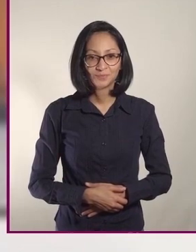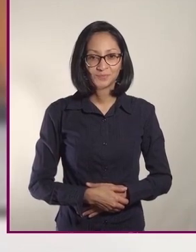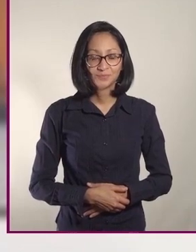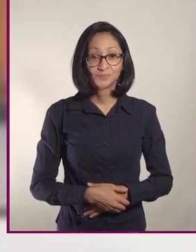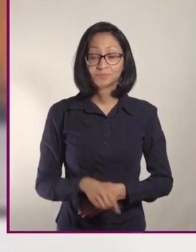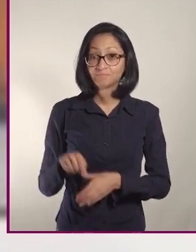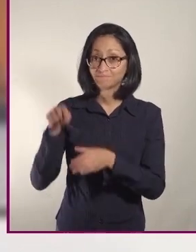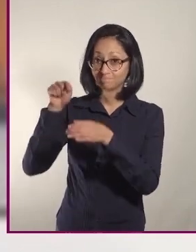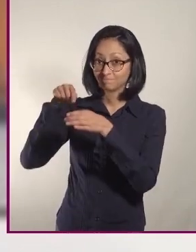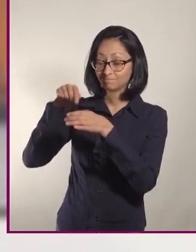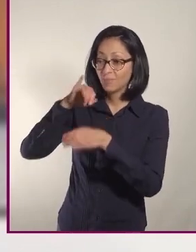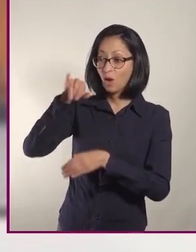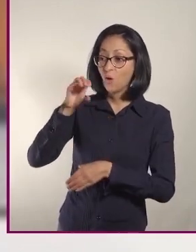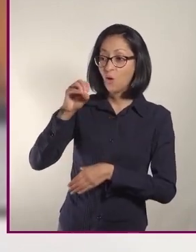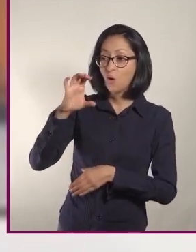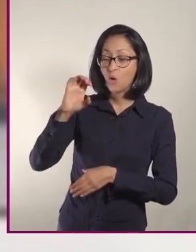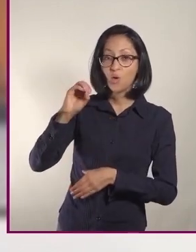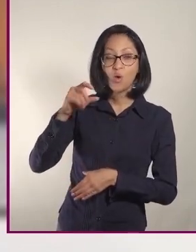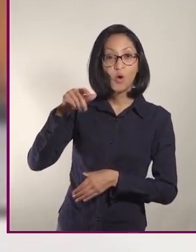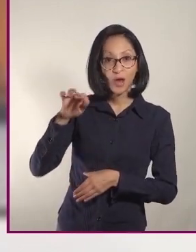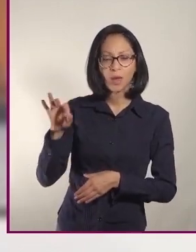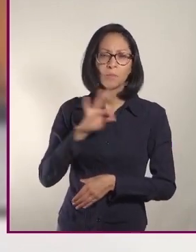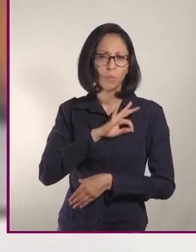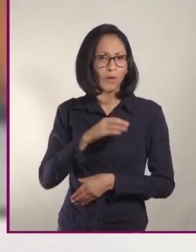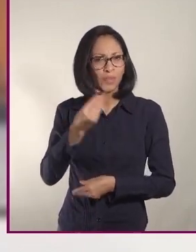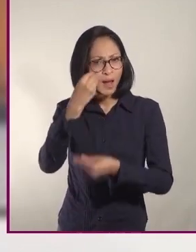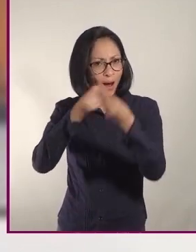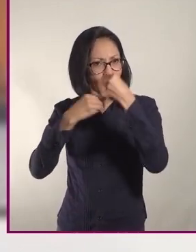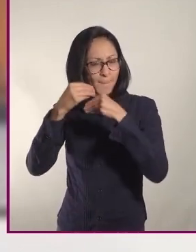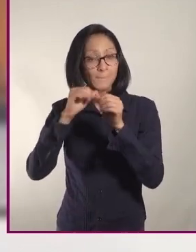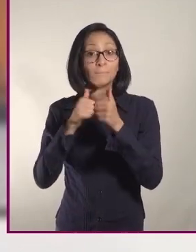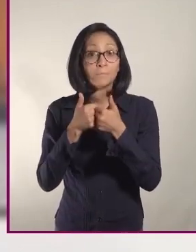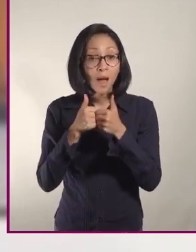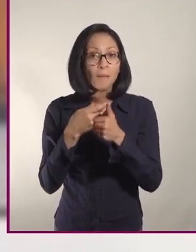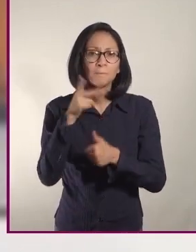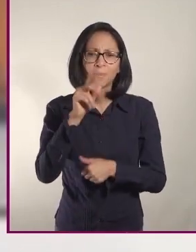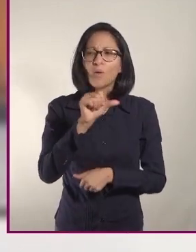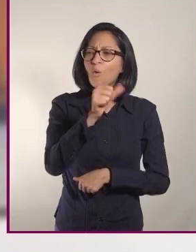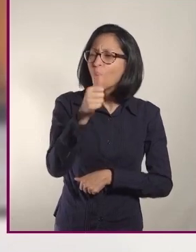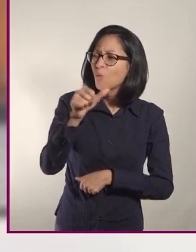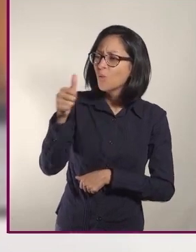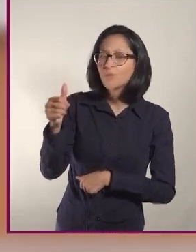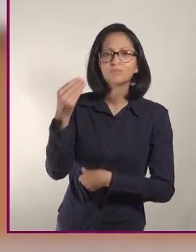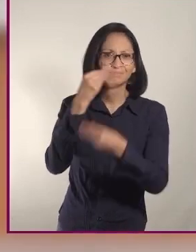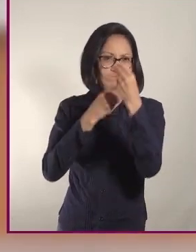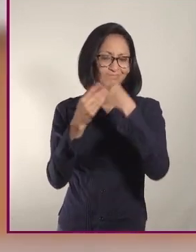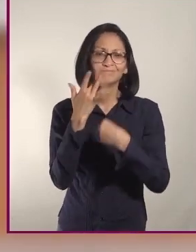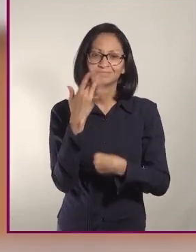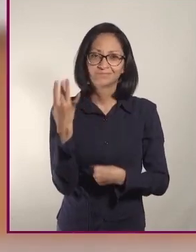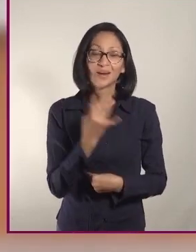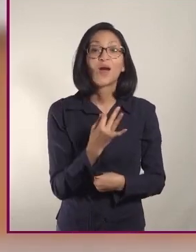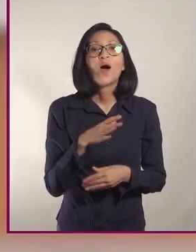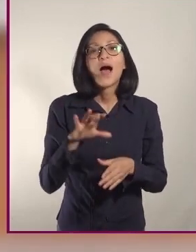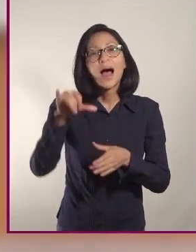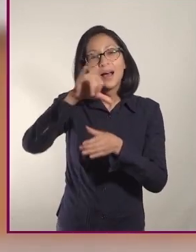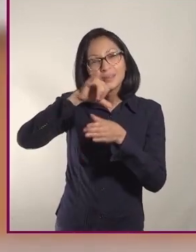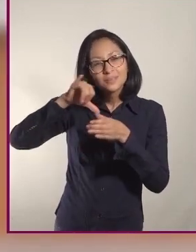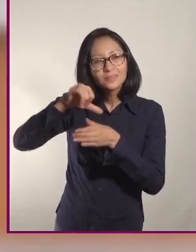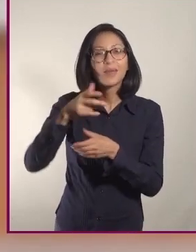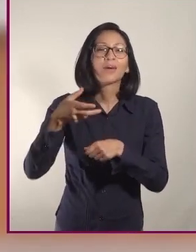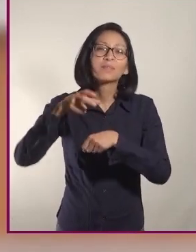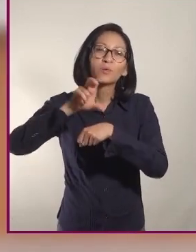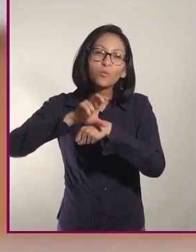El Jocoque se puede comer muchas veces con pan, pero también es delicioso con otros tipos de alimentos, como el aceite, el huevo,